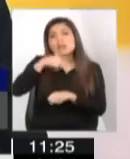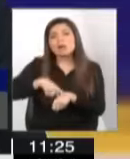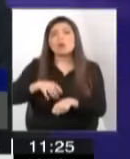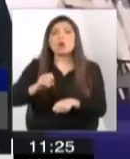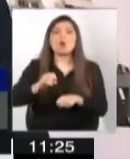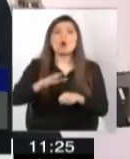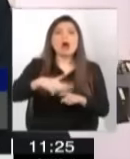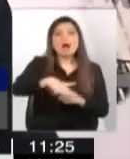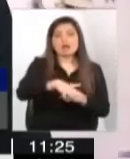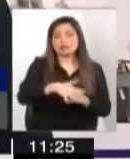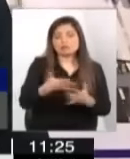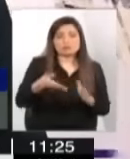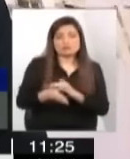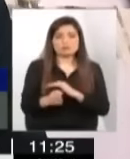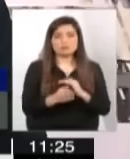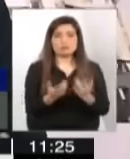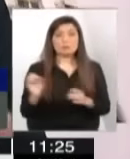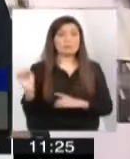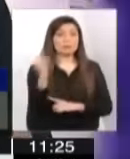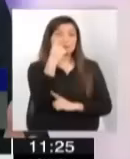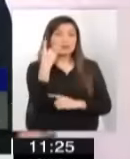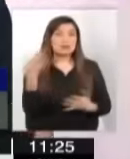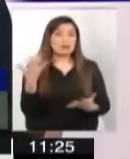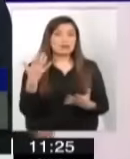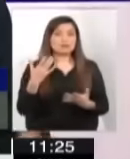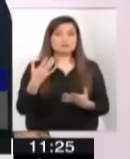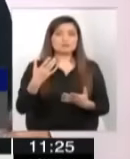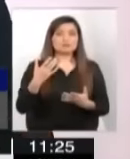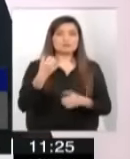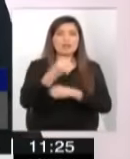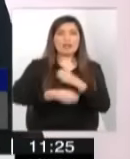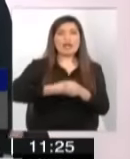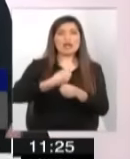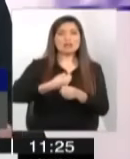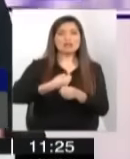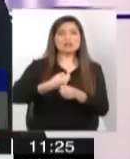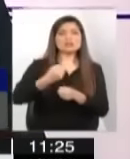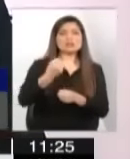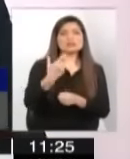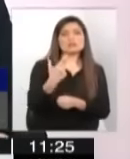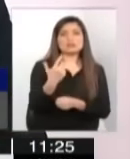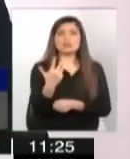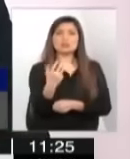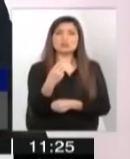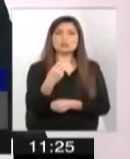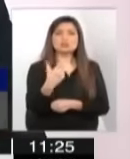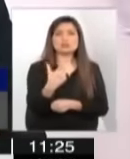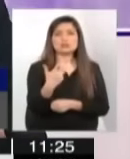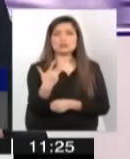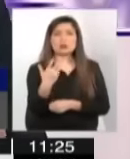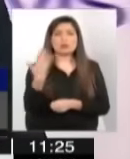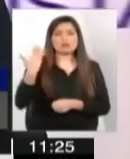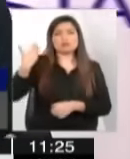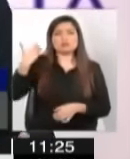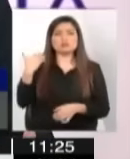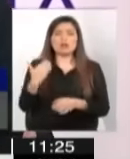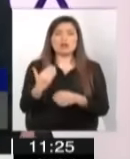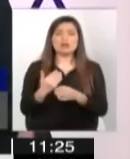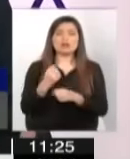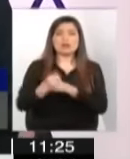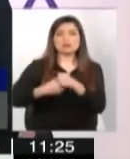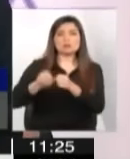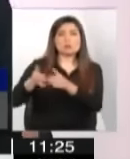intervenir. La primera dice relación desde el año 78, 79, como decían recién los invitados, los panelistas,